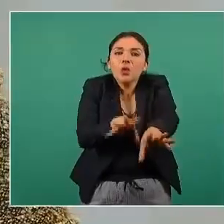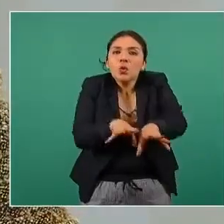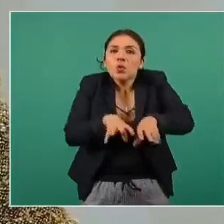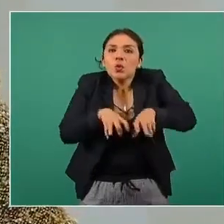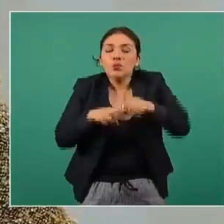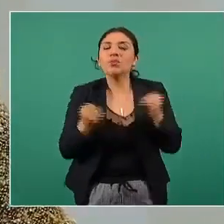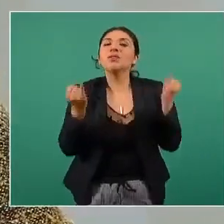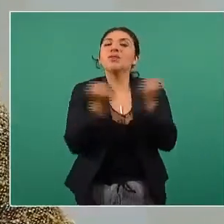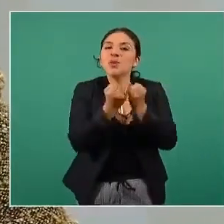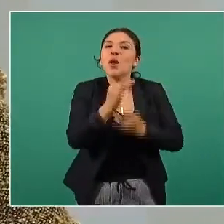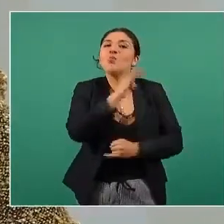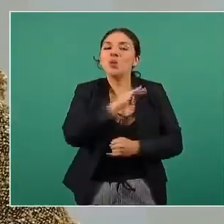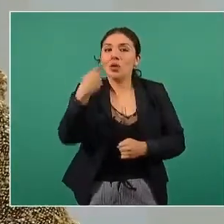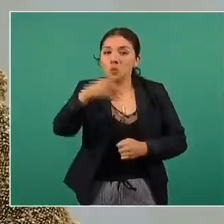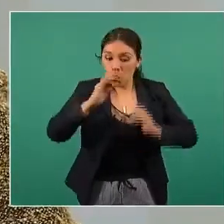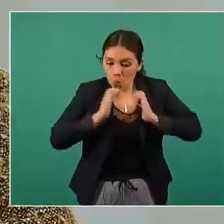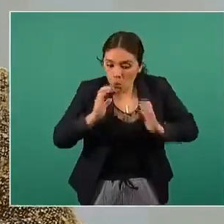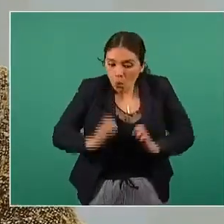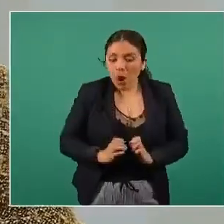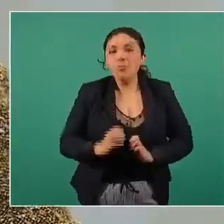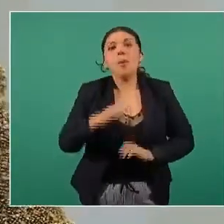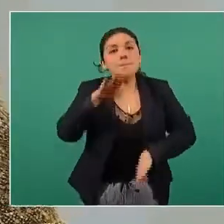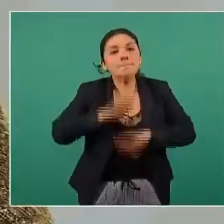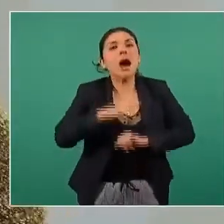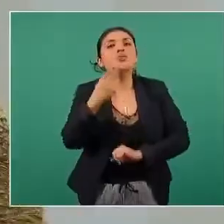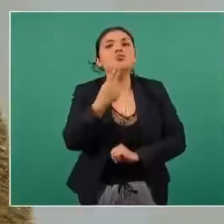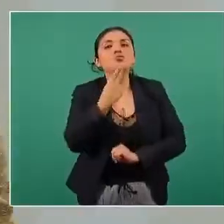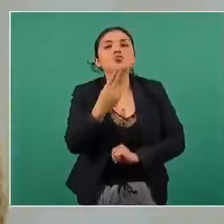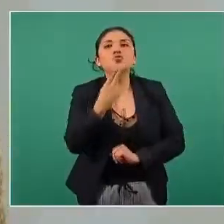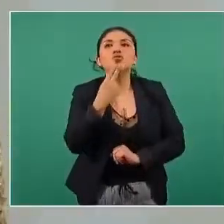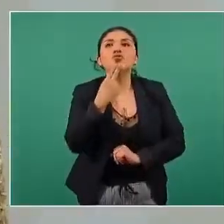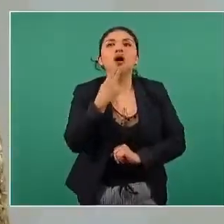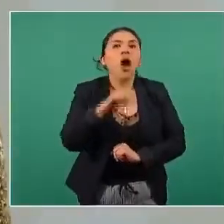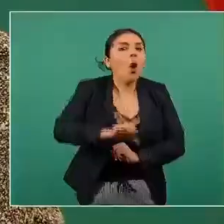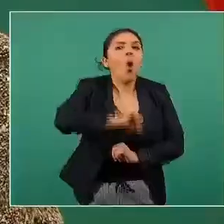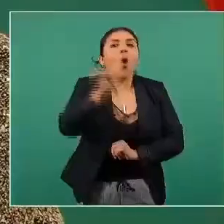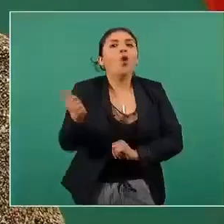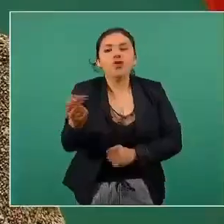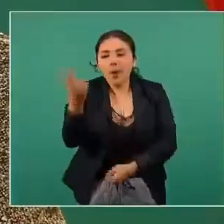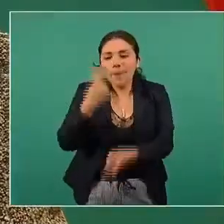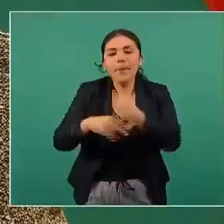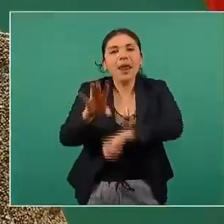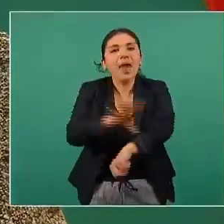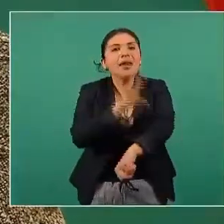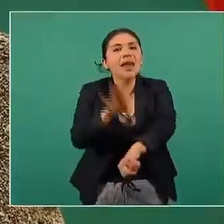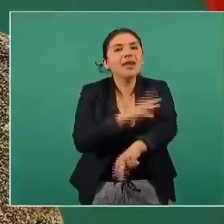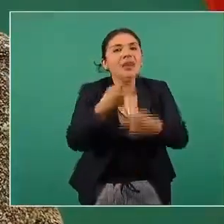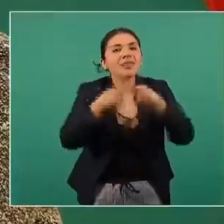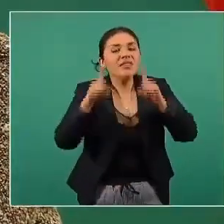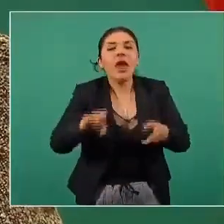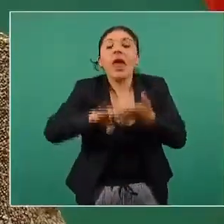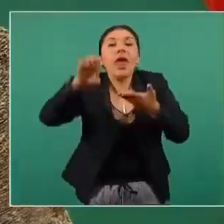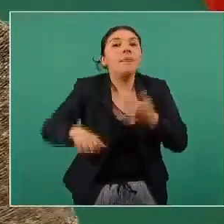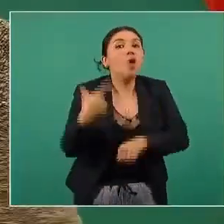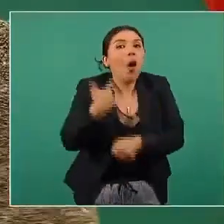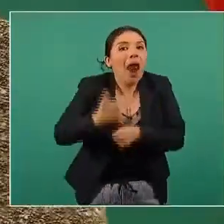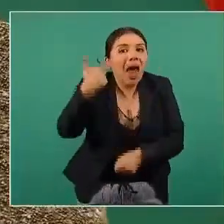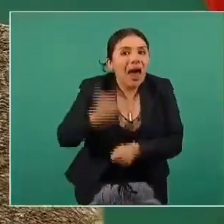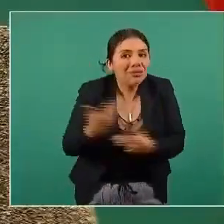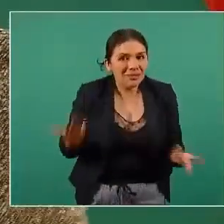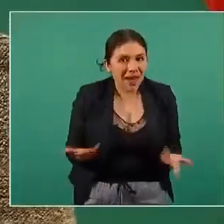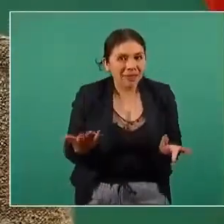aumentamos la capacidad del organismo de utilizar otras fuentes de energía por ejemplo las grasas